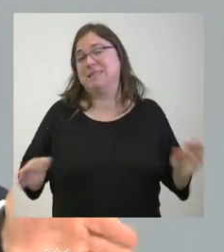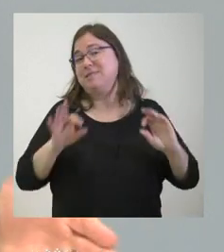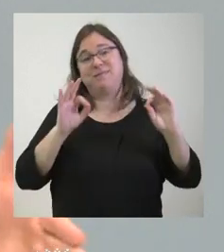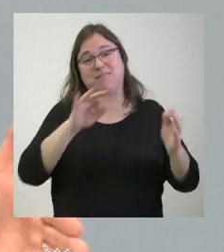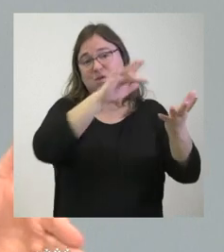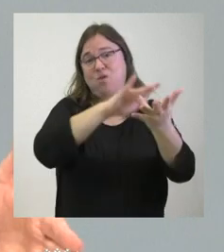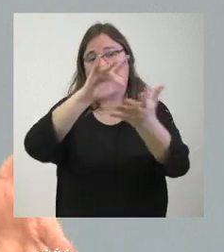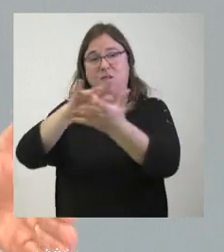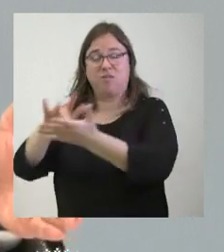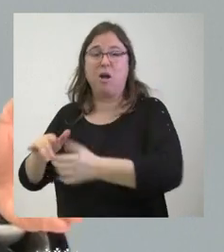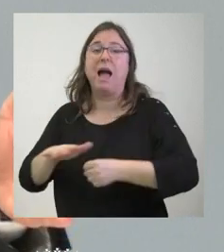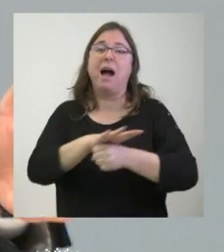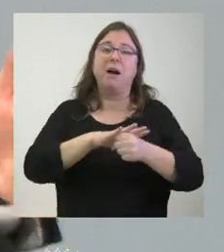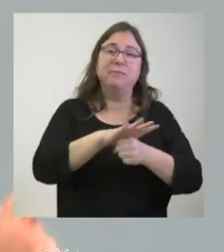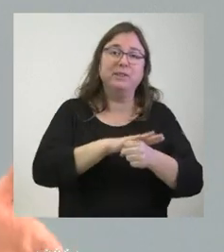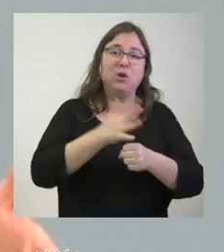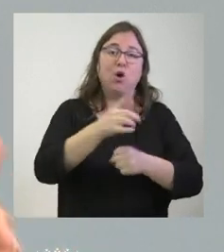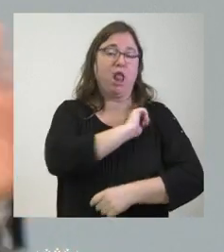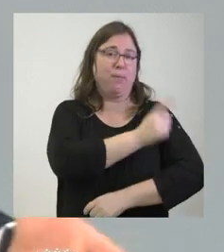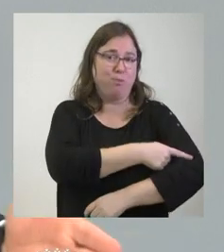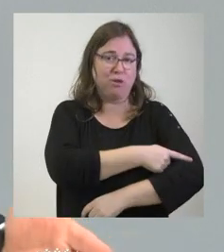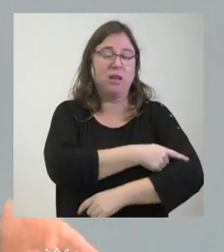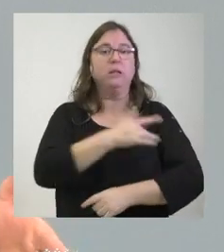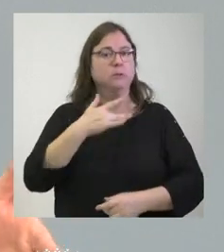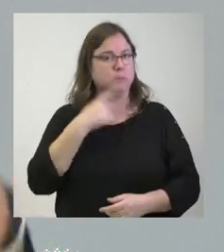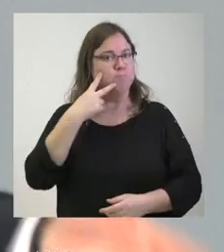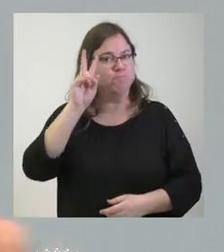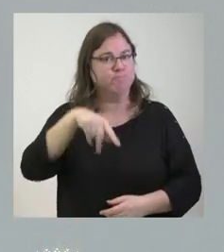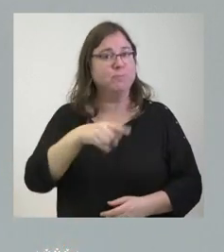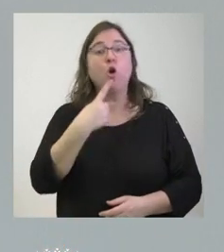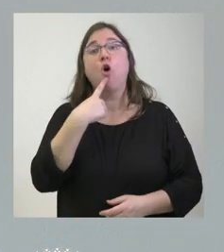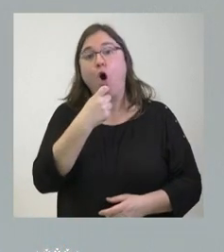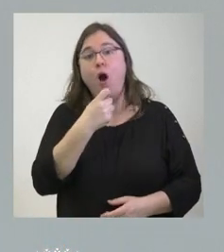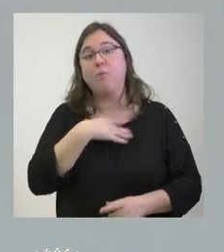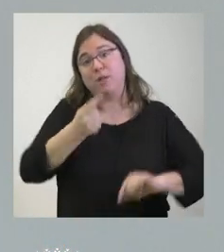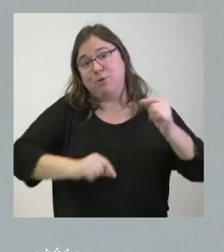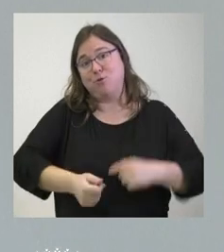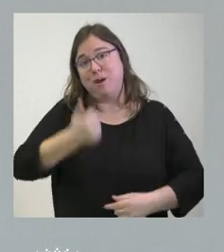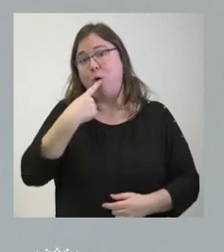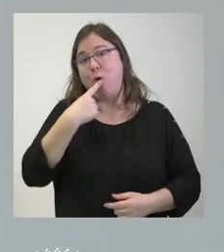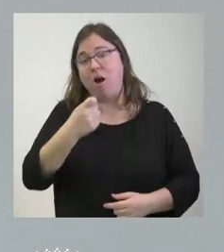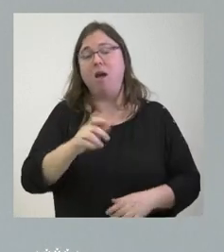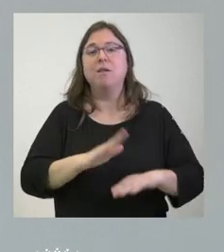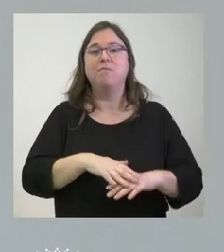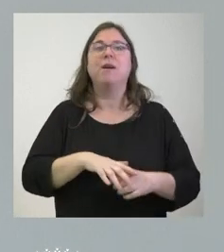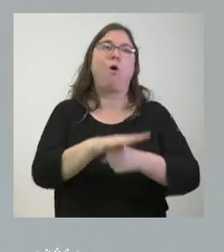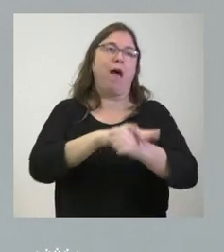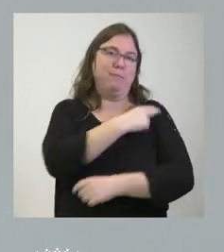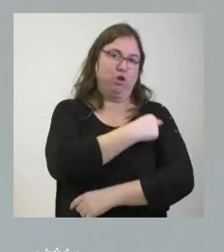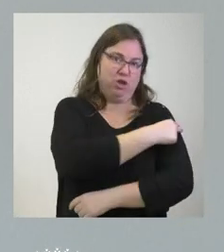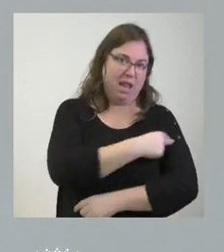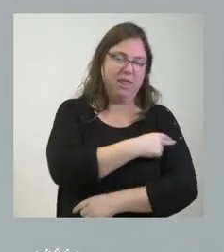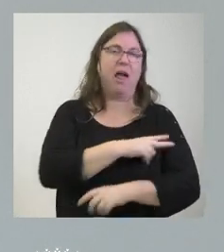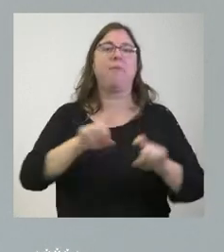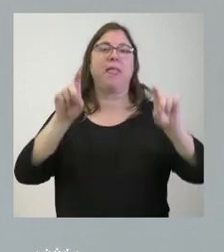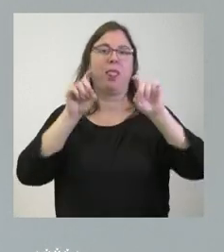ocurre en el ámbito del deporte donde yo reconozco que ojalá tuviera buenos presupuestos pero lógicamente también ocurre en el ámbito sanitario en el ámbito